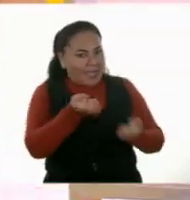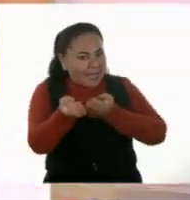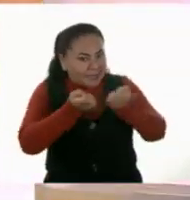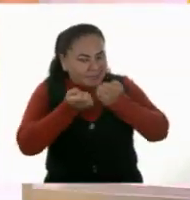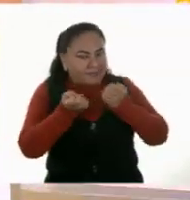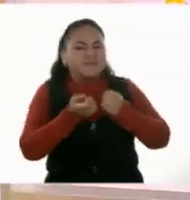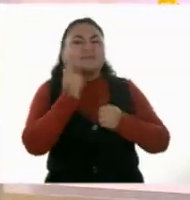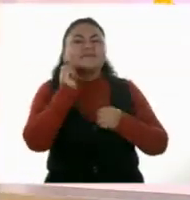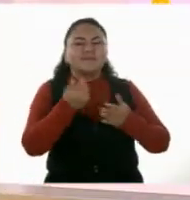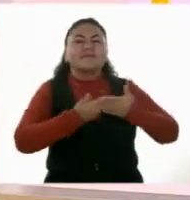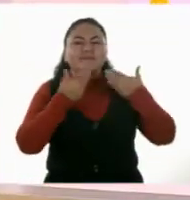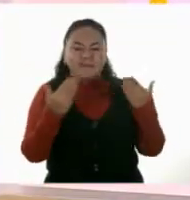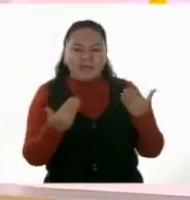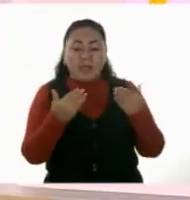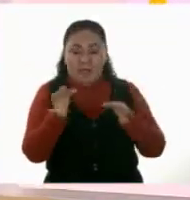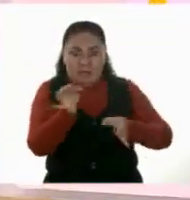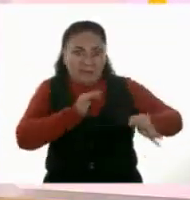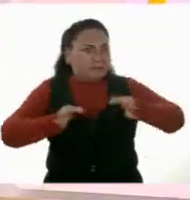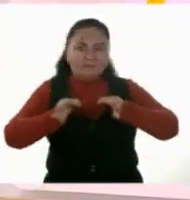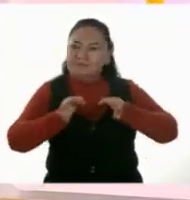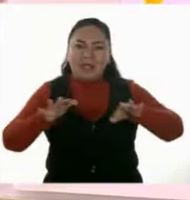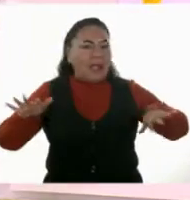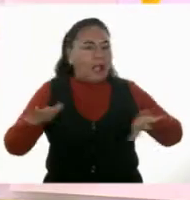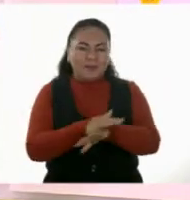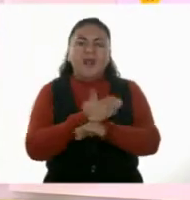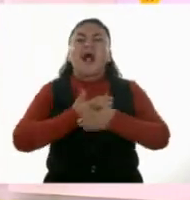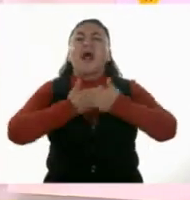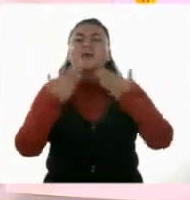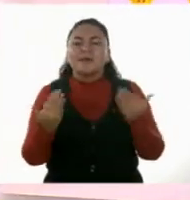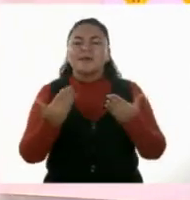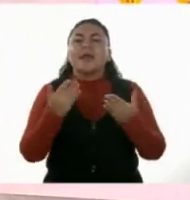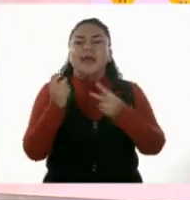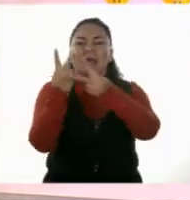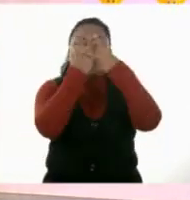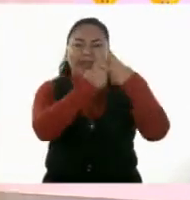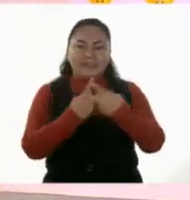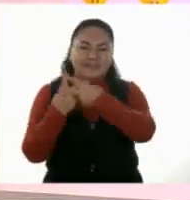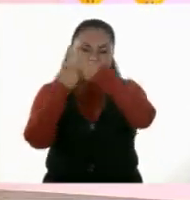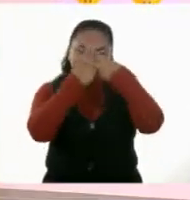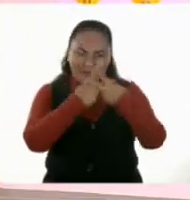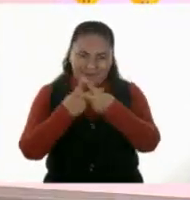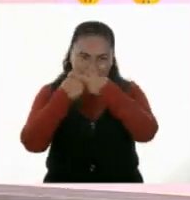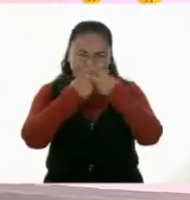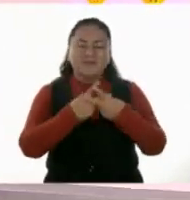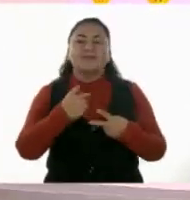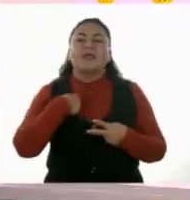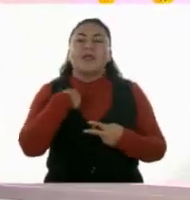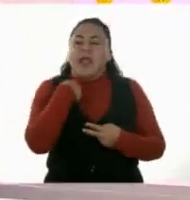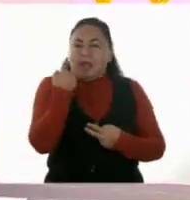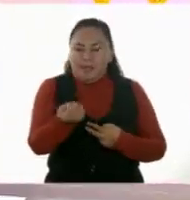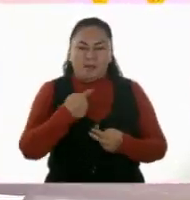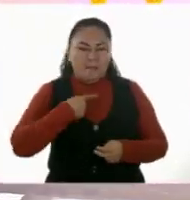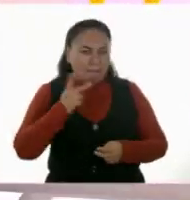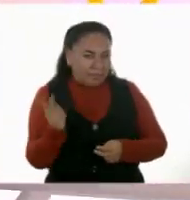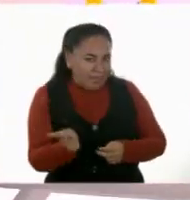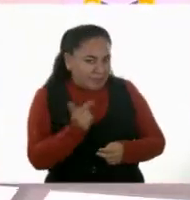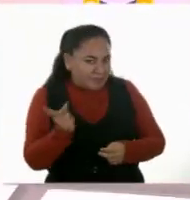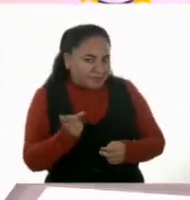Que tiene que ver ahora ya no con fichitas, ahora ya son lo que bien decías, estrellitas. Y te voy a hacer una pregunta.